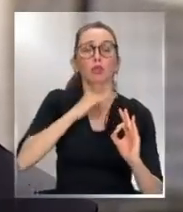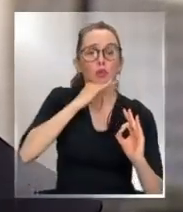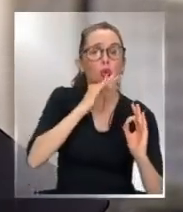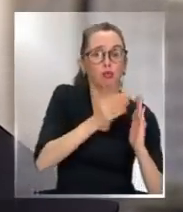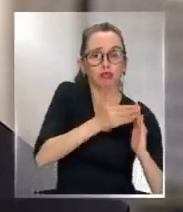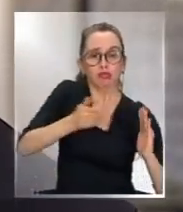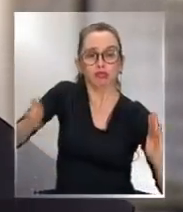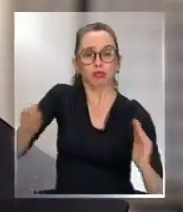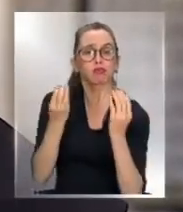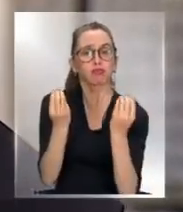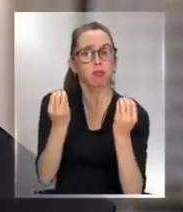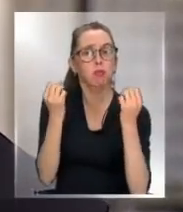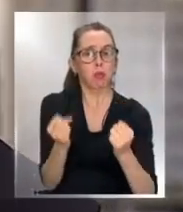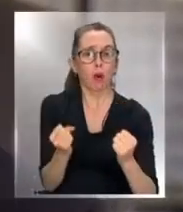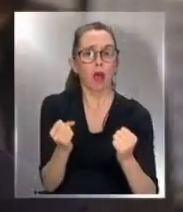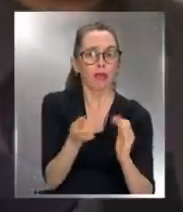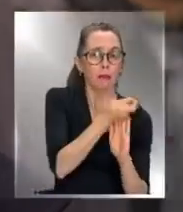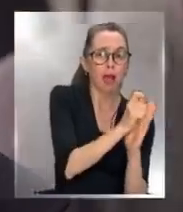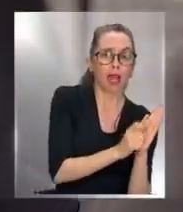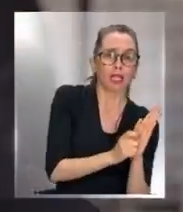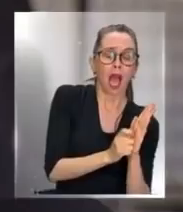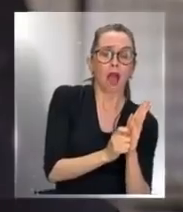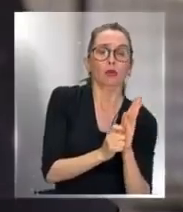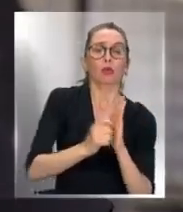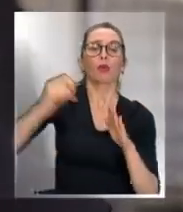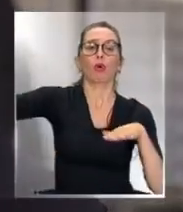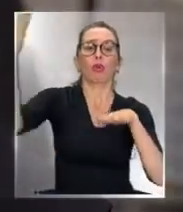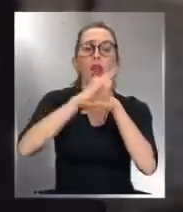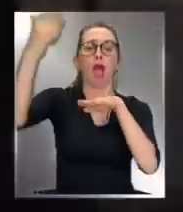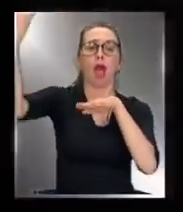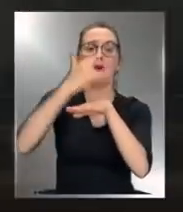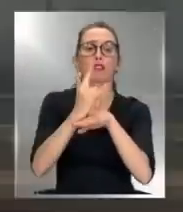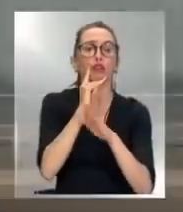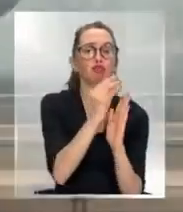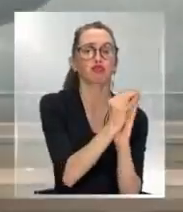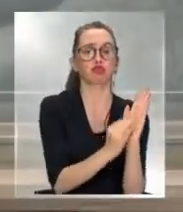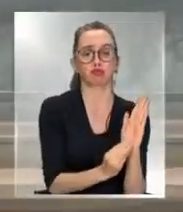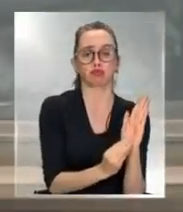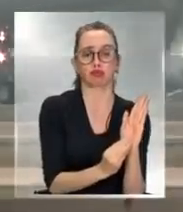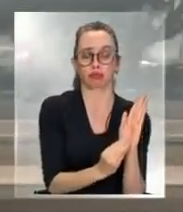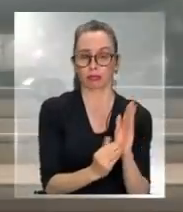largo para las proyecciones de demanda que están previstas.